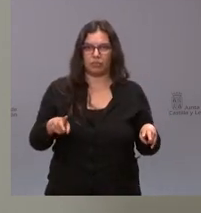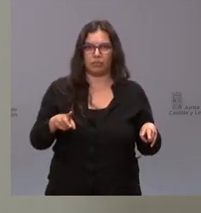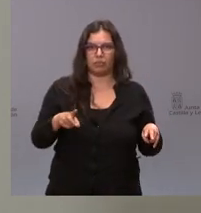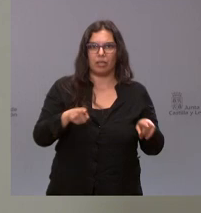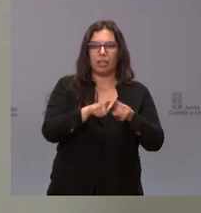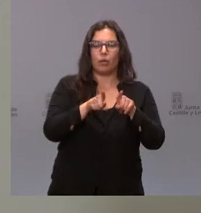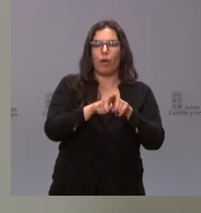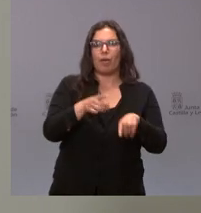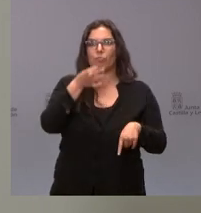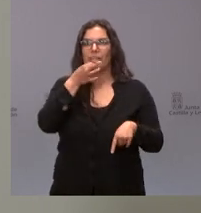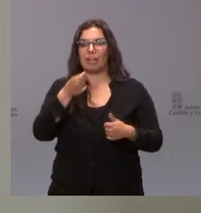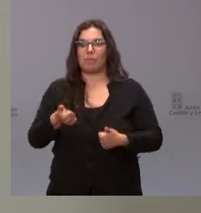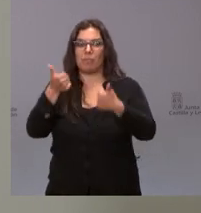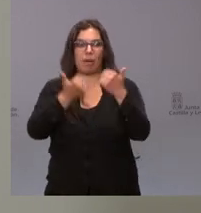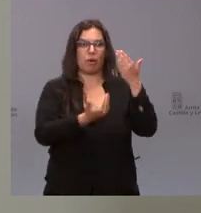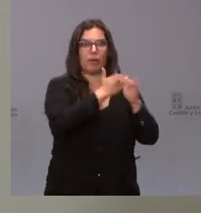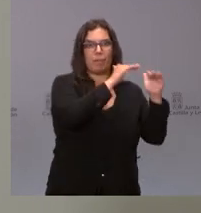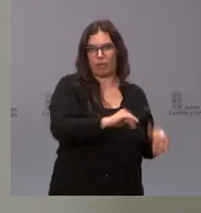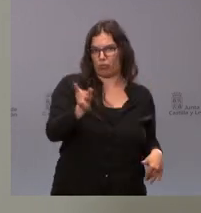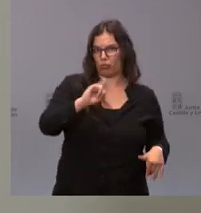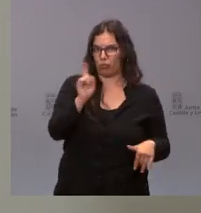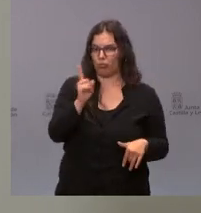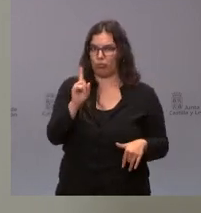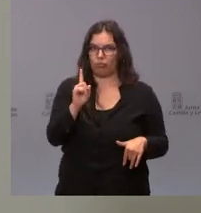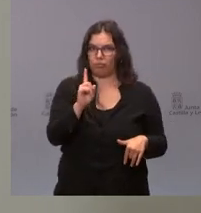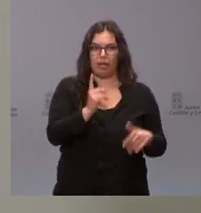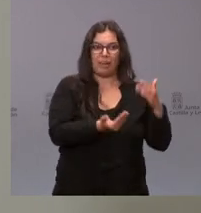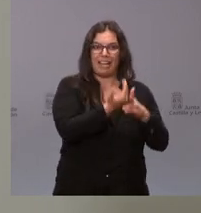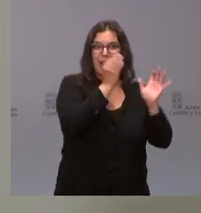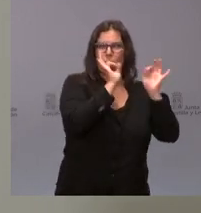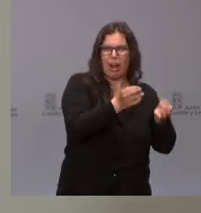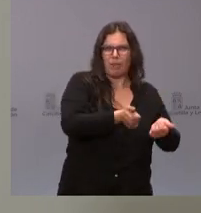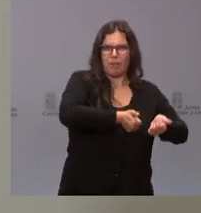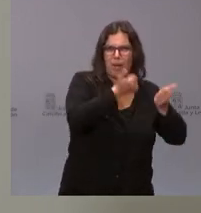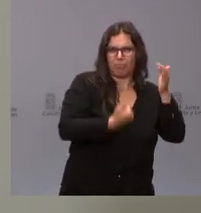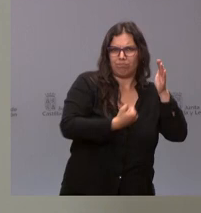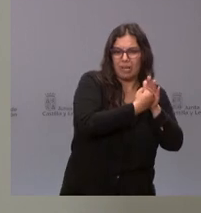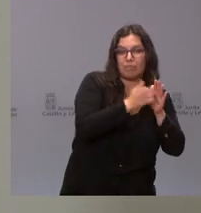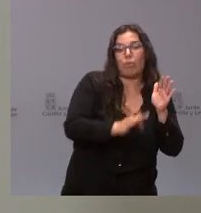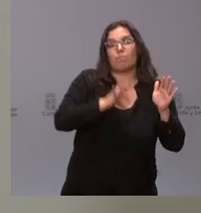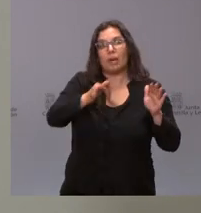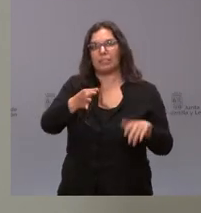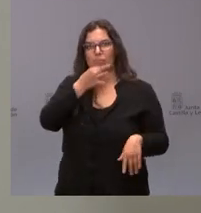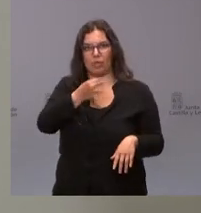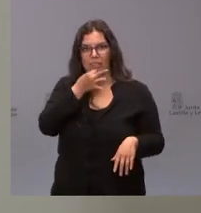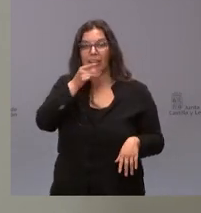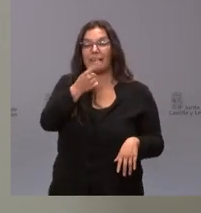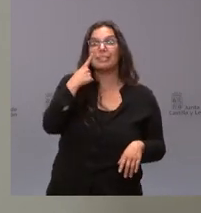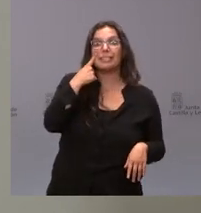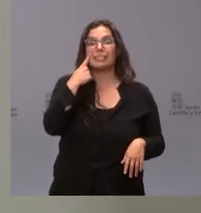también a veces se plantea en diversos ámbitos es decir que va a haber un seguimiento mensual